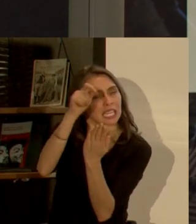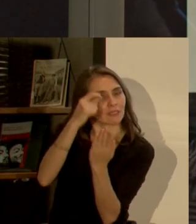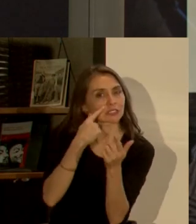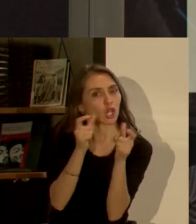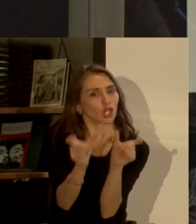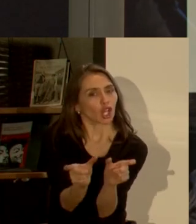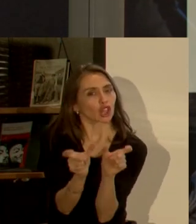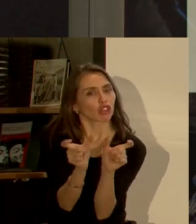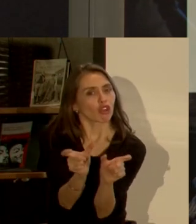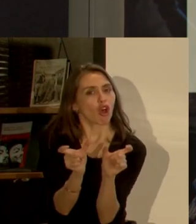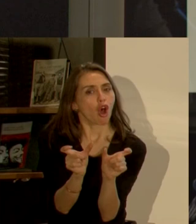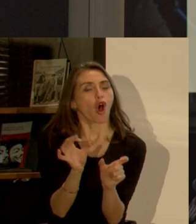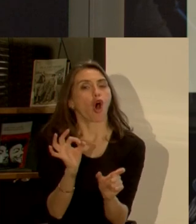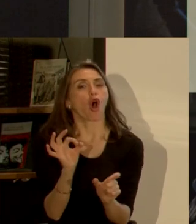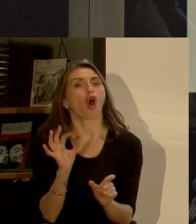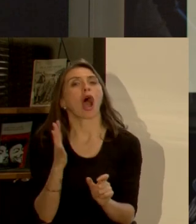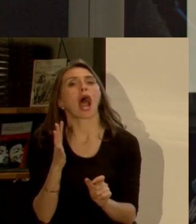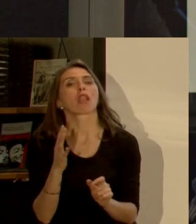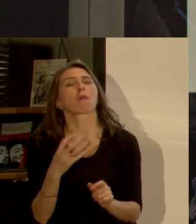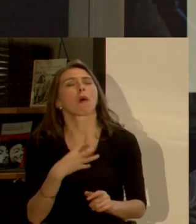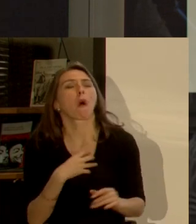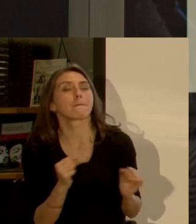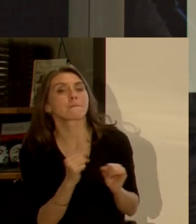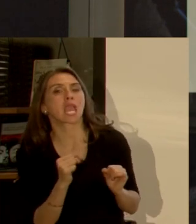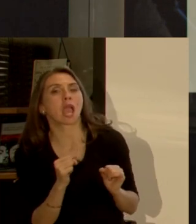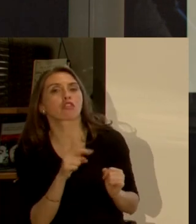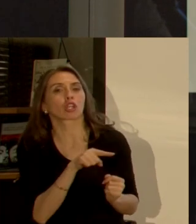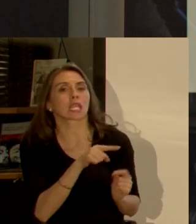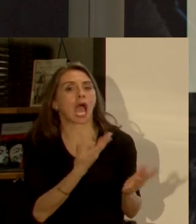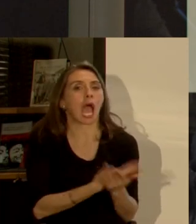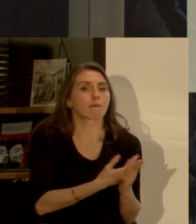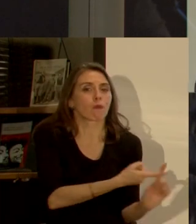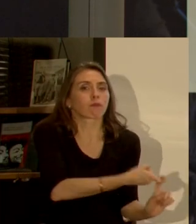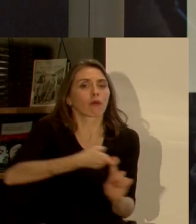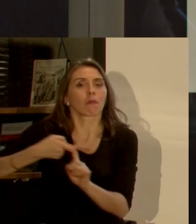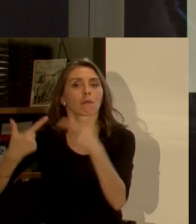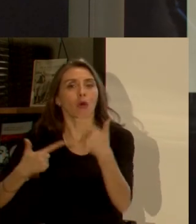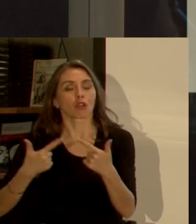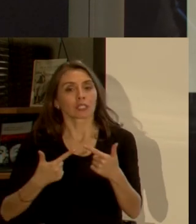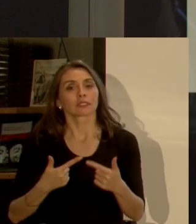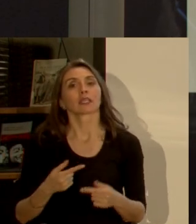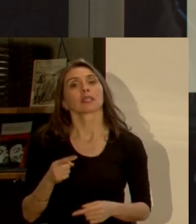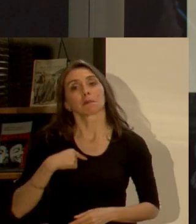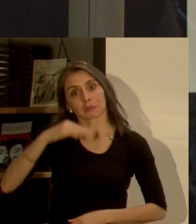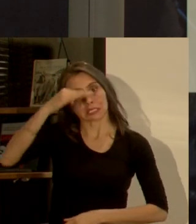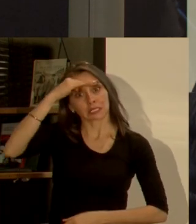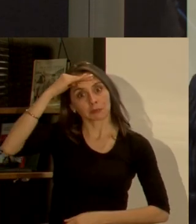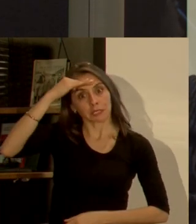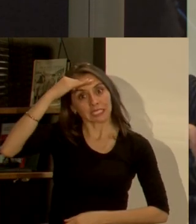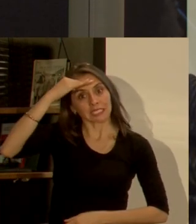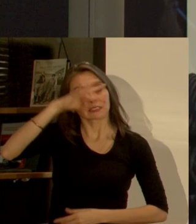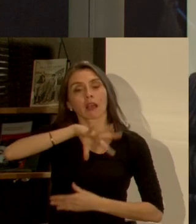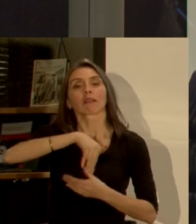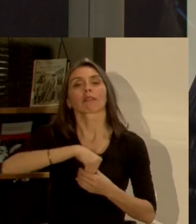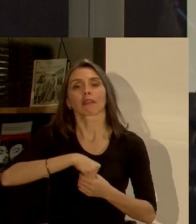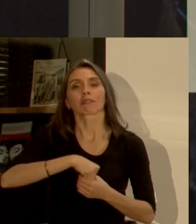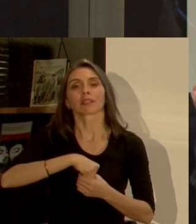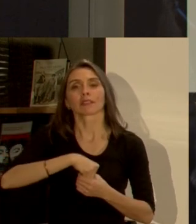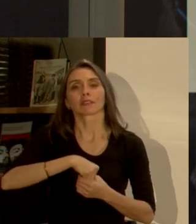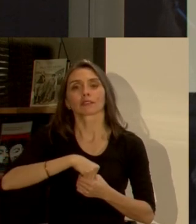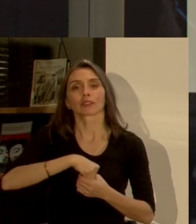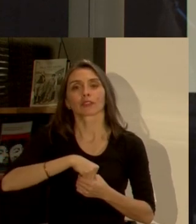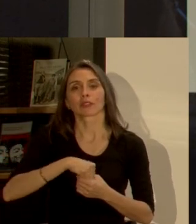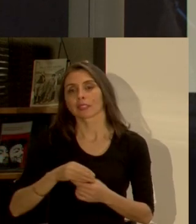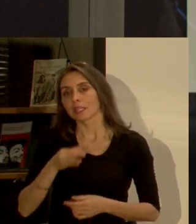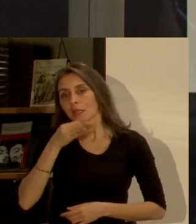frecuentemente o es un miedo creado que tenemos? ¿y tu experiencia? En mi experiencia es que es parte de esa que